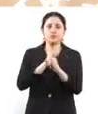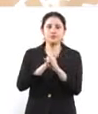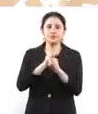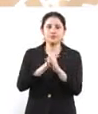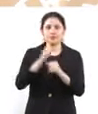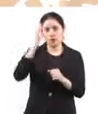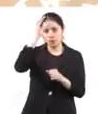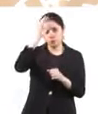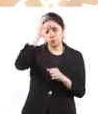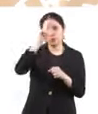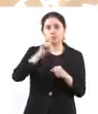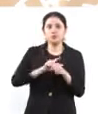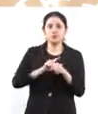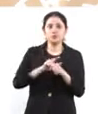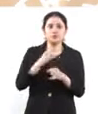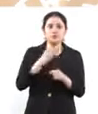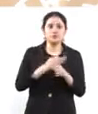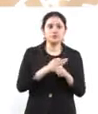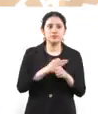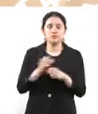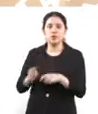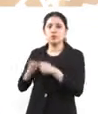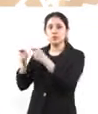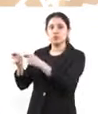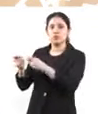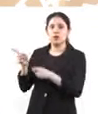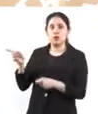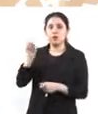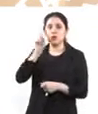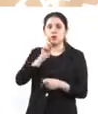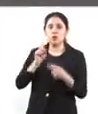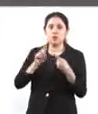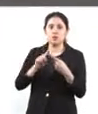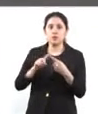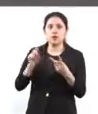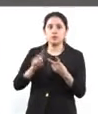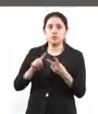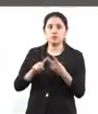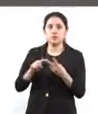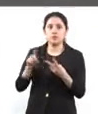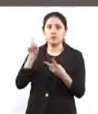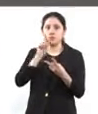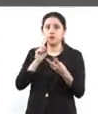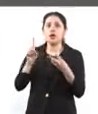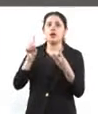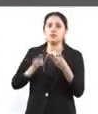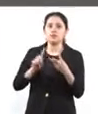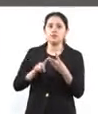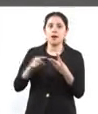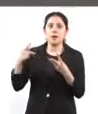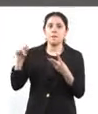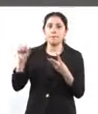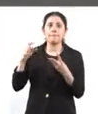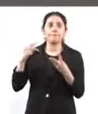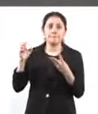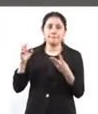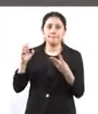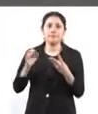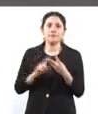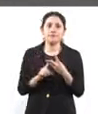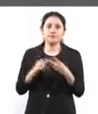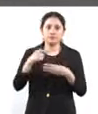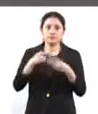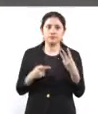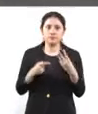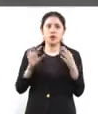palabra a Claudia Curiel, después a Nathalie y finalmente a Pepe Merino para que les pueda explicar cómo funciona